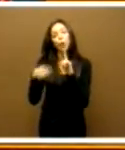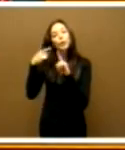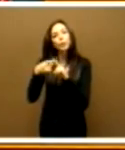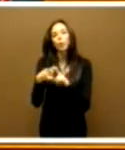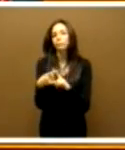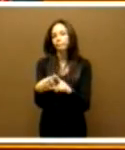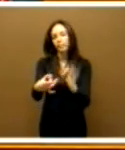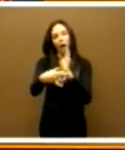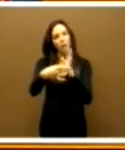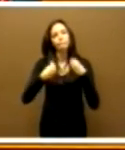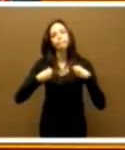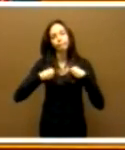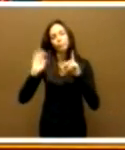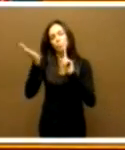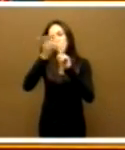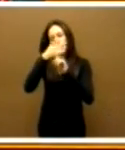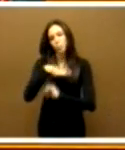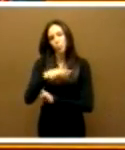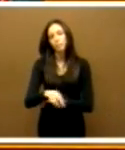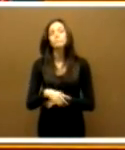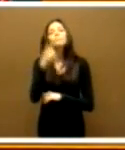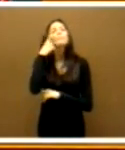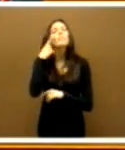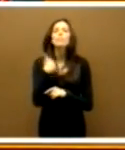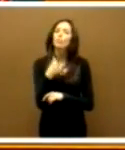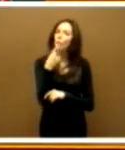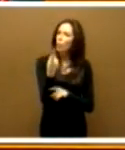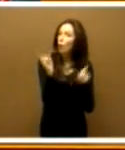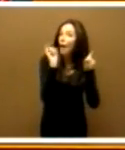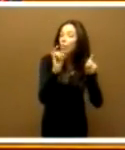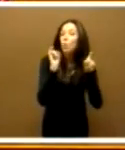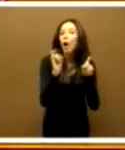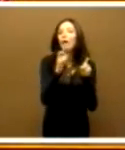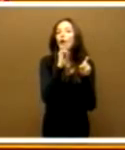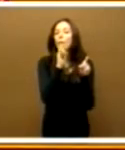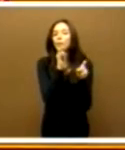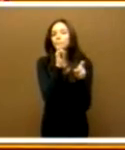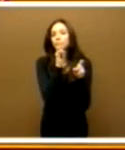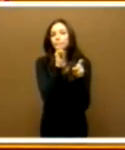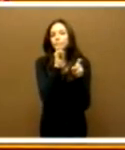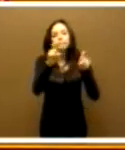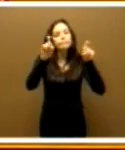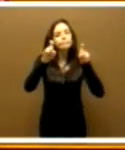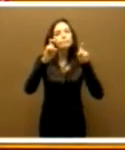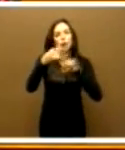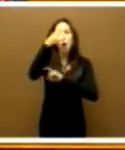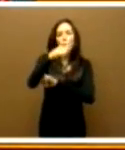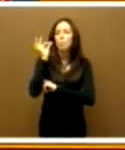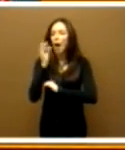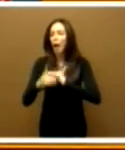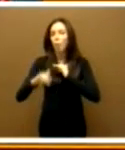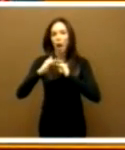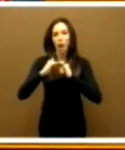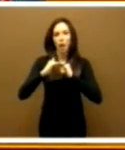de vida. Y, fíjese, le estoy diciendo educar en el equilibrio de los sexos y